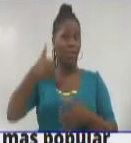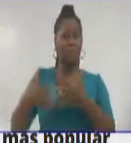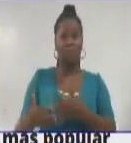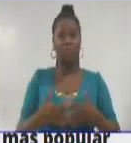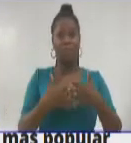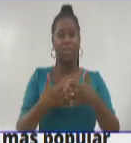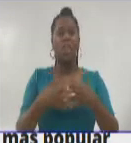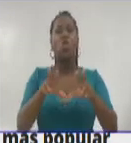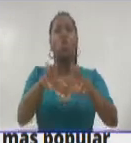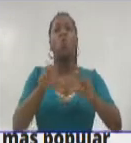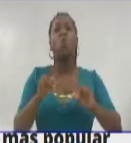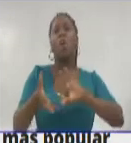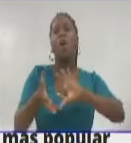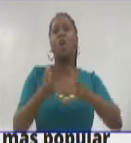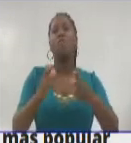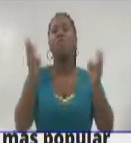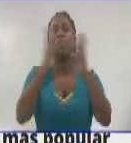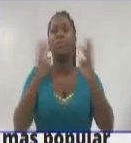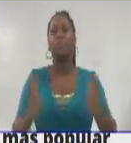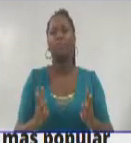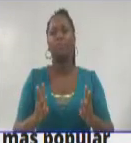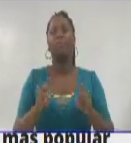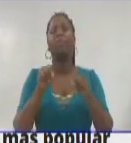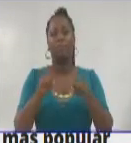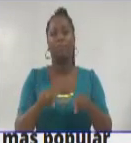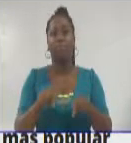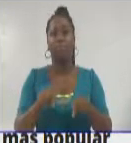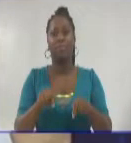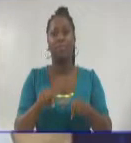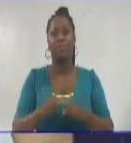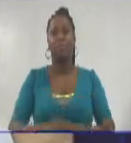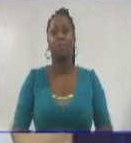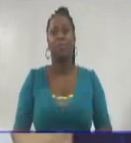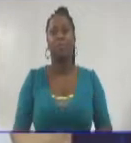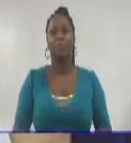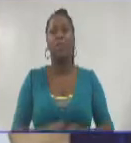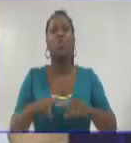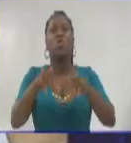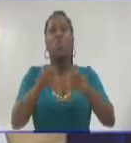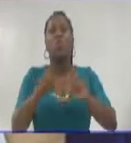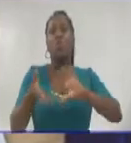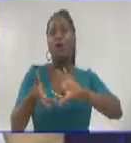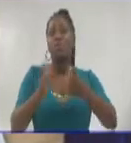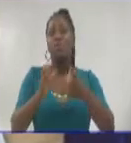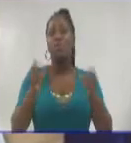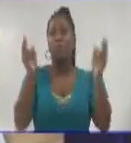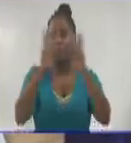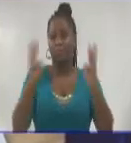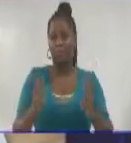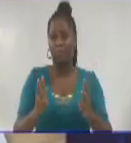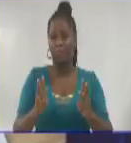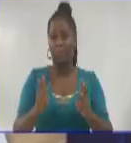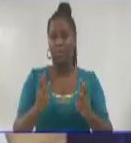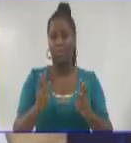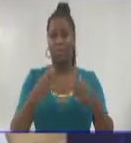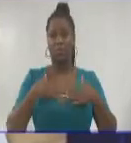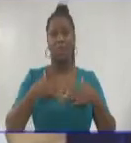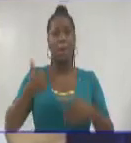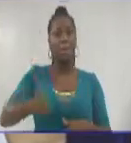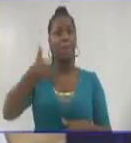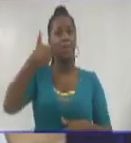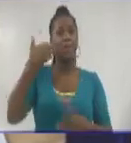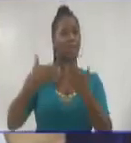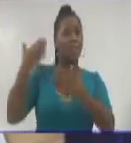una nueva red social. Truth Social es como se nombra esta nueva red social que quiere crear el ex presidente